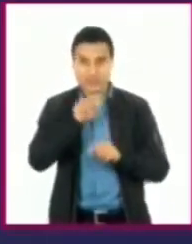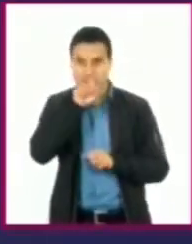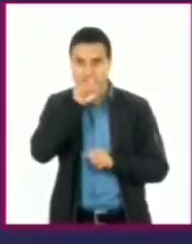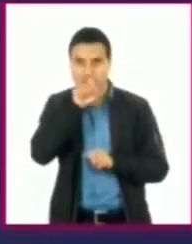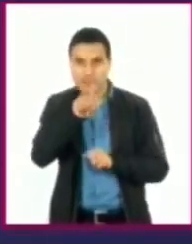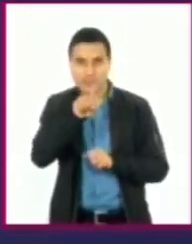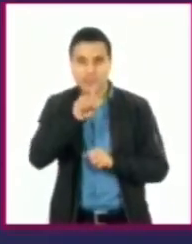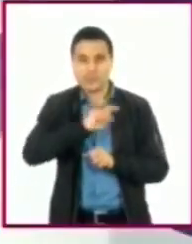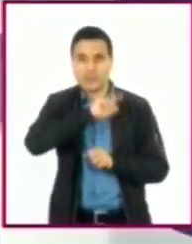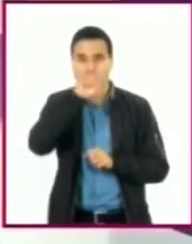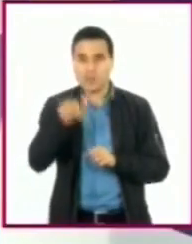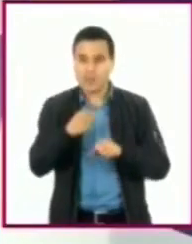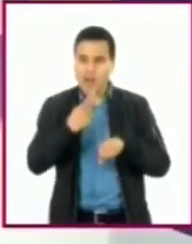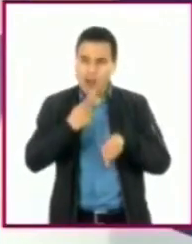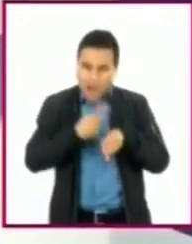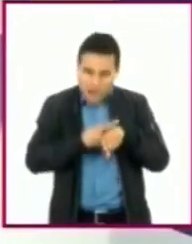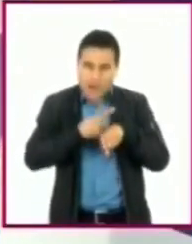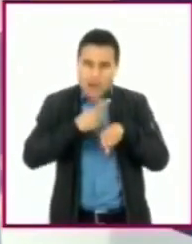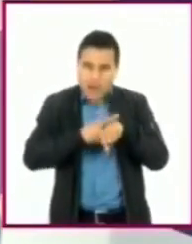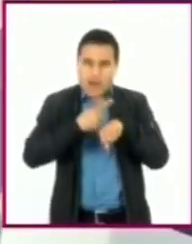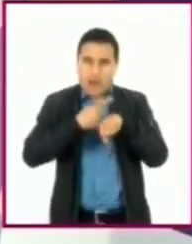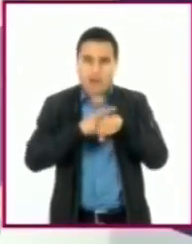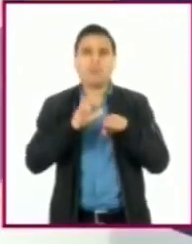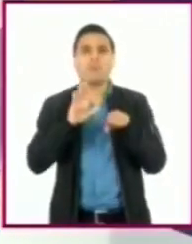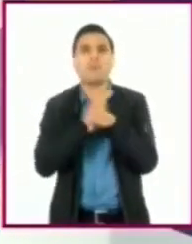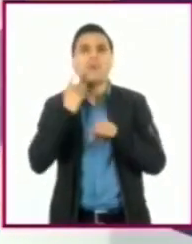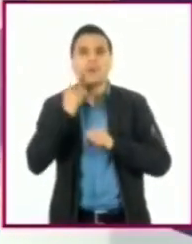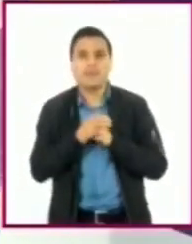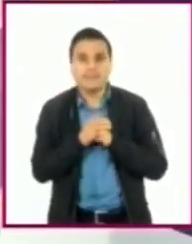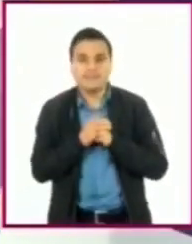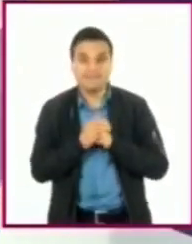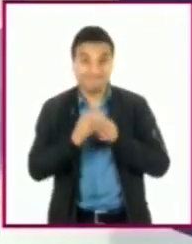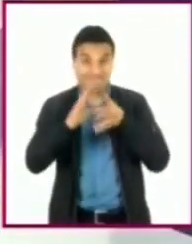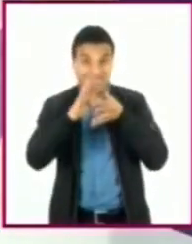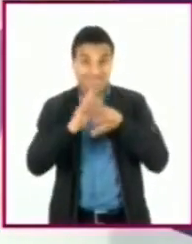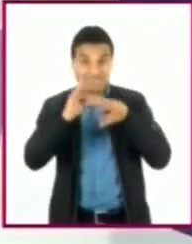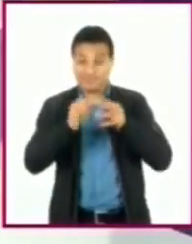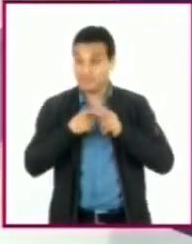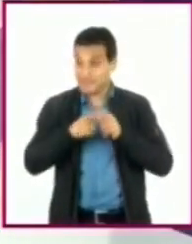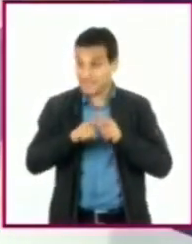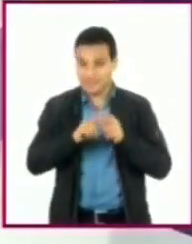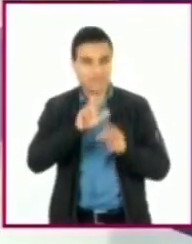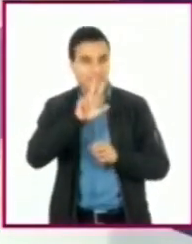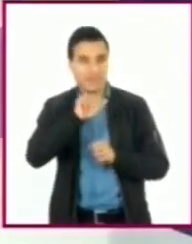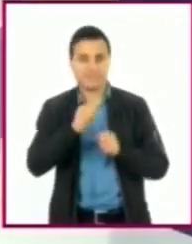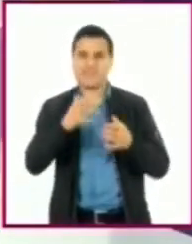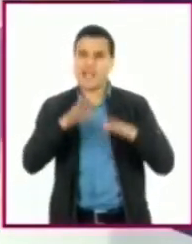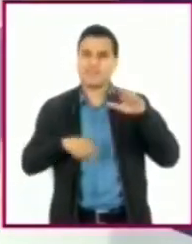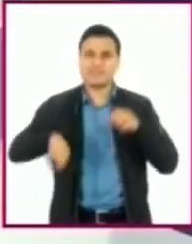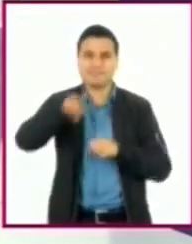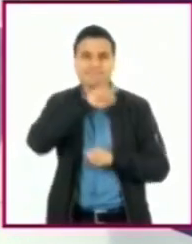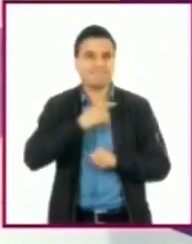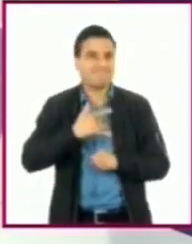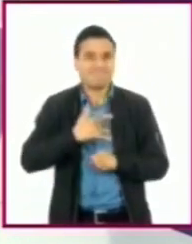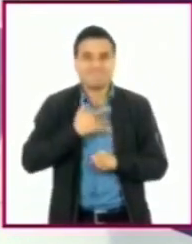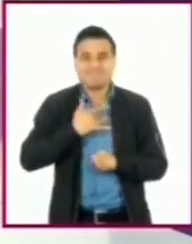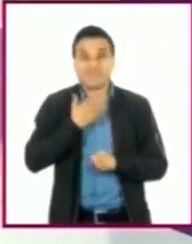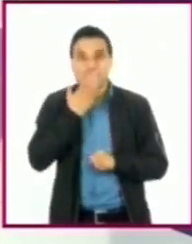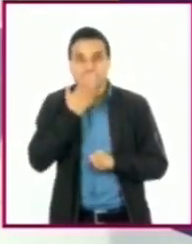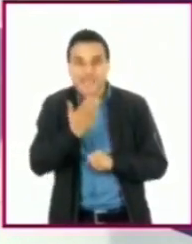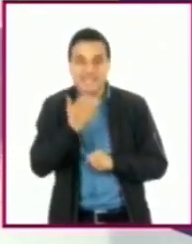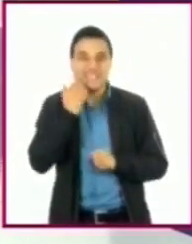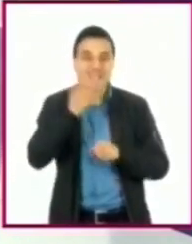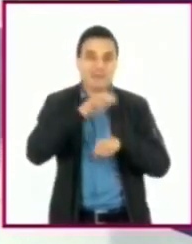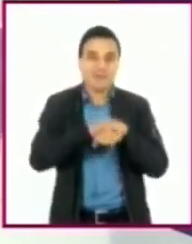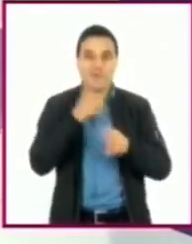multiplicación. ¿Iniciamos? Va. Hay días en que te sientes muy bien, tienes ganas de jugar con tus amigos, de